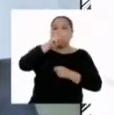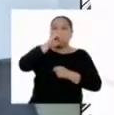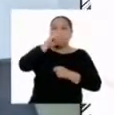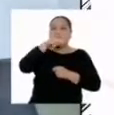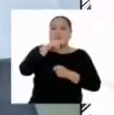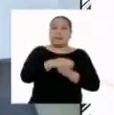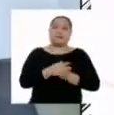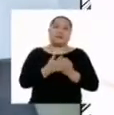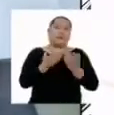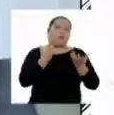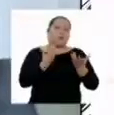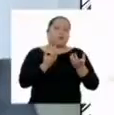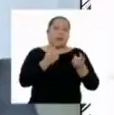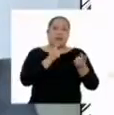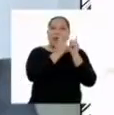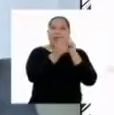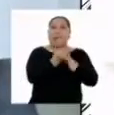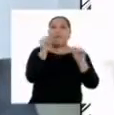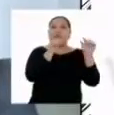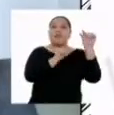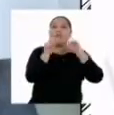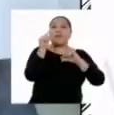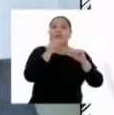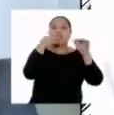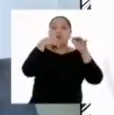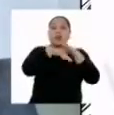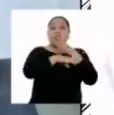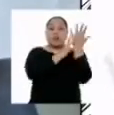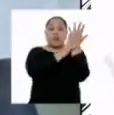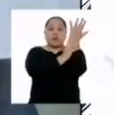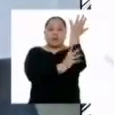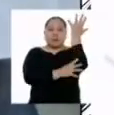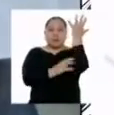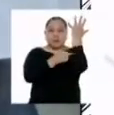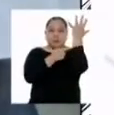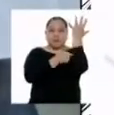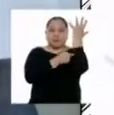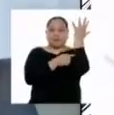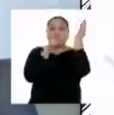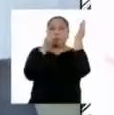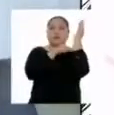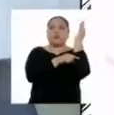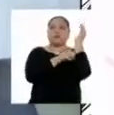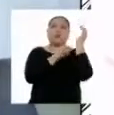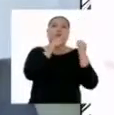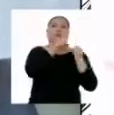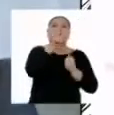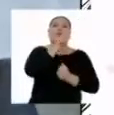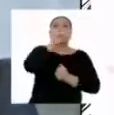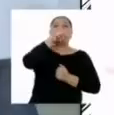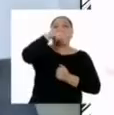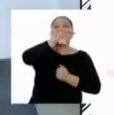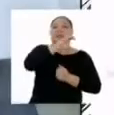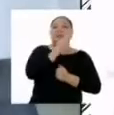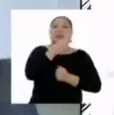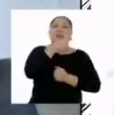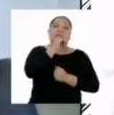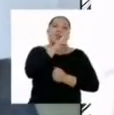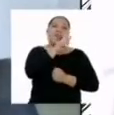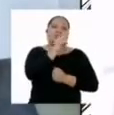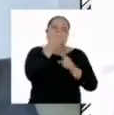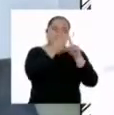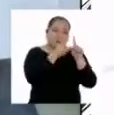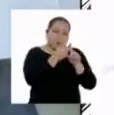reacciones químicas dentro de las células de las plantas. Y estos incluyen el zinc, el hierro,